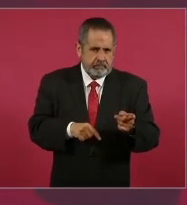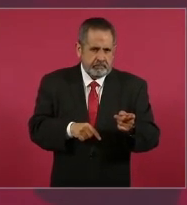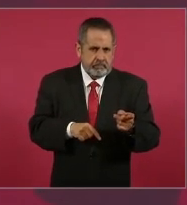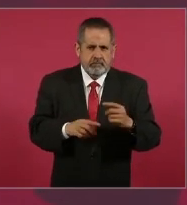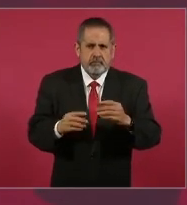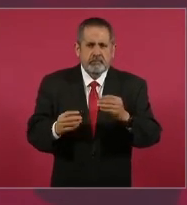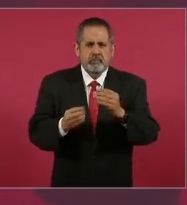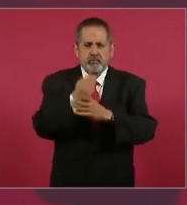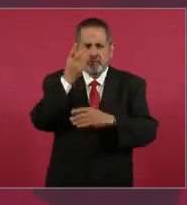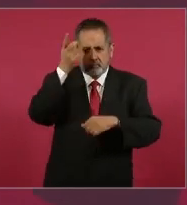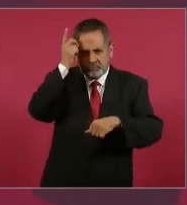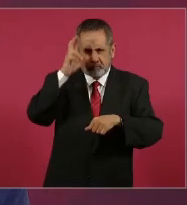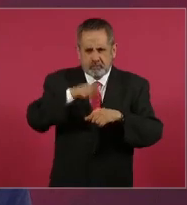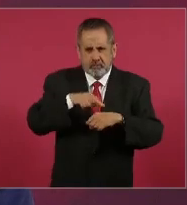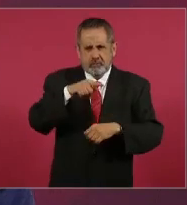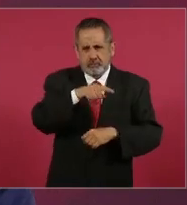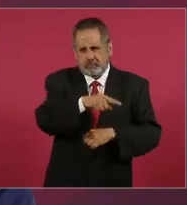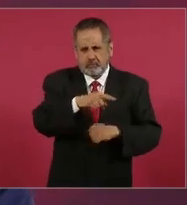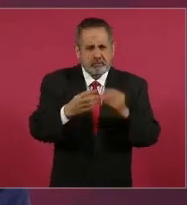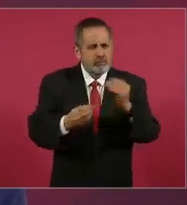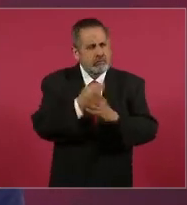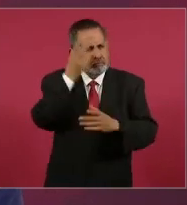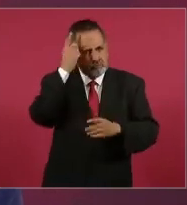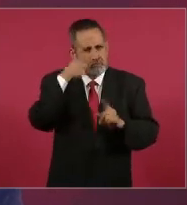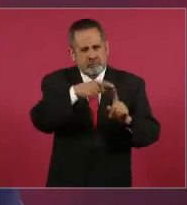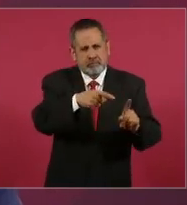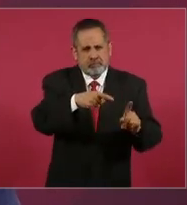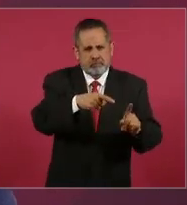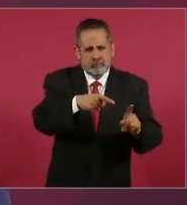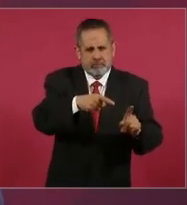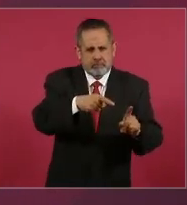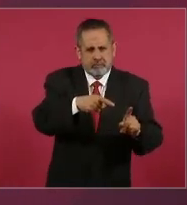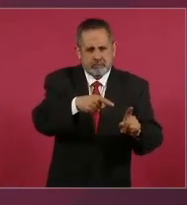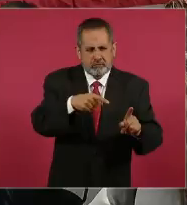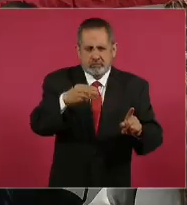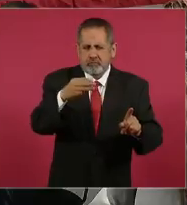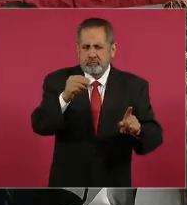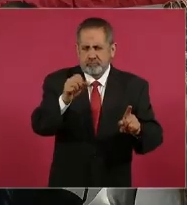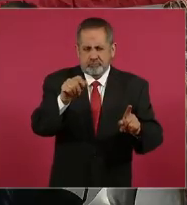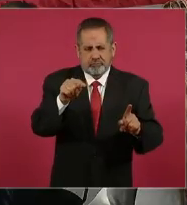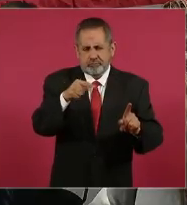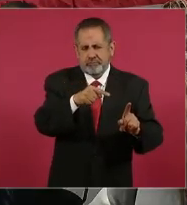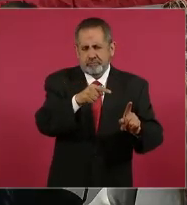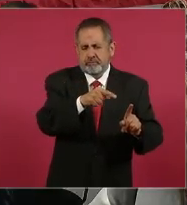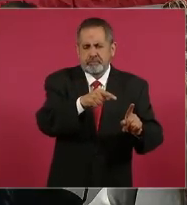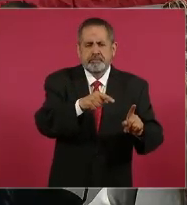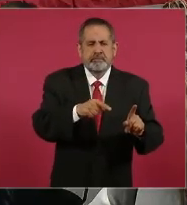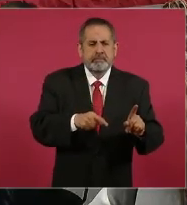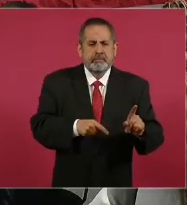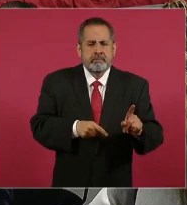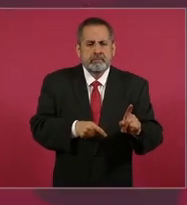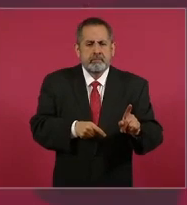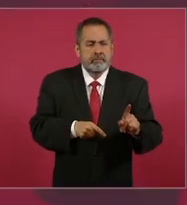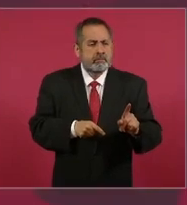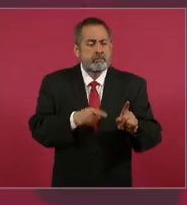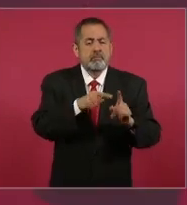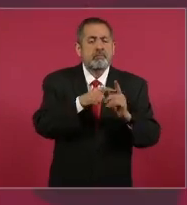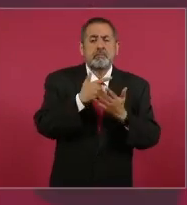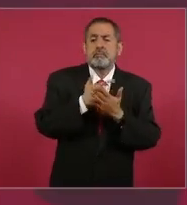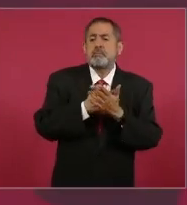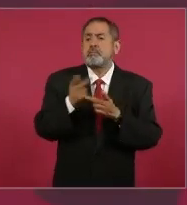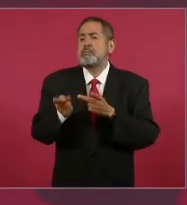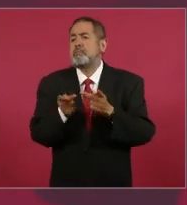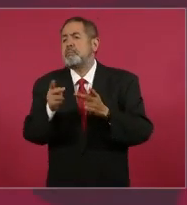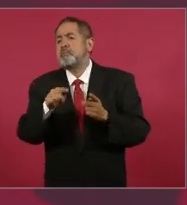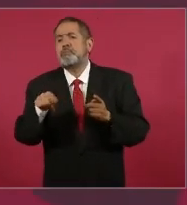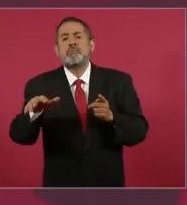nuevo directivo, nuevo dueño, Elon Musk, llevó a cabo una consulta para